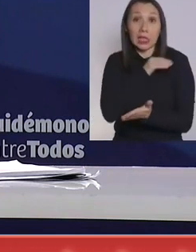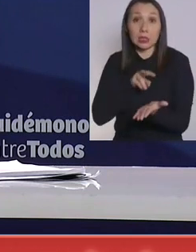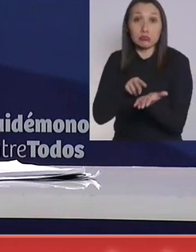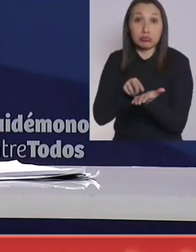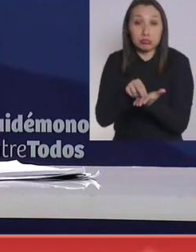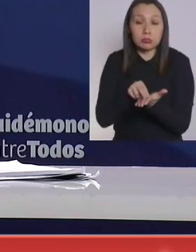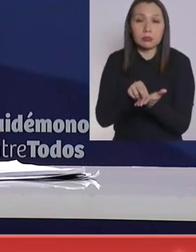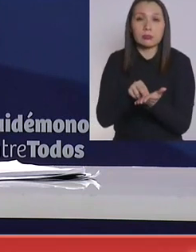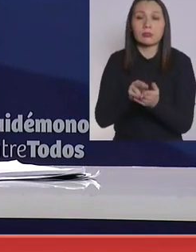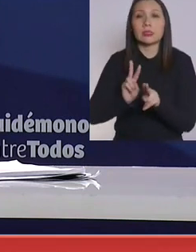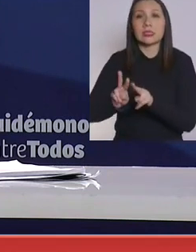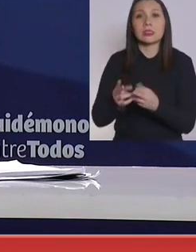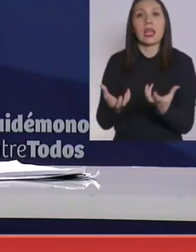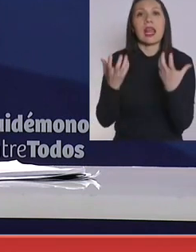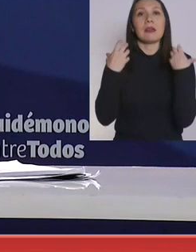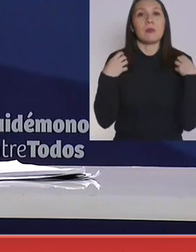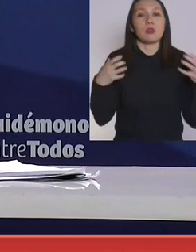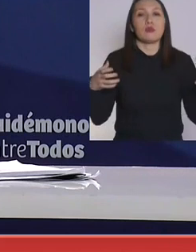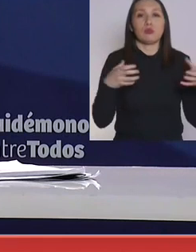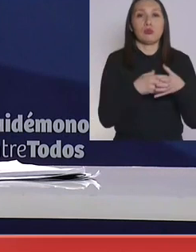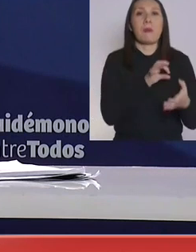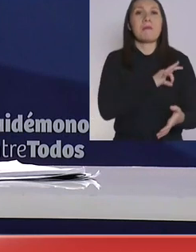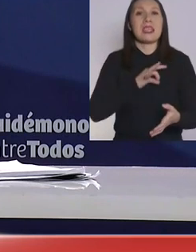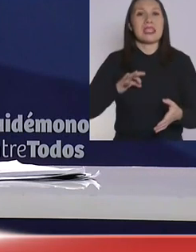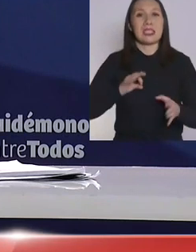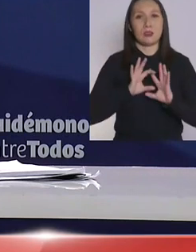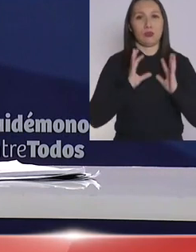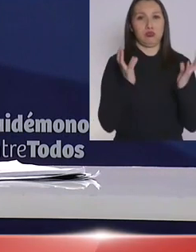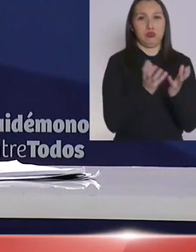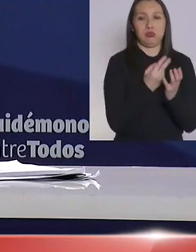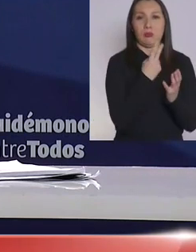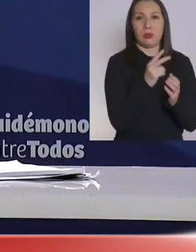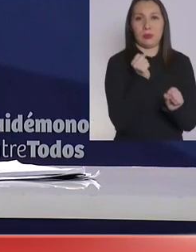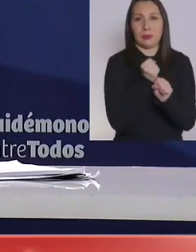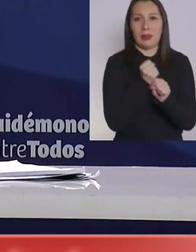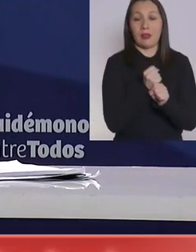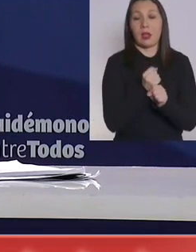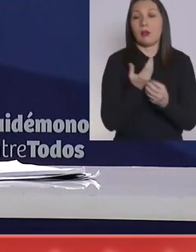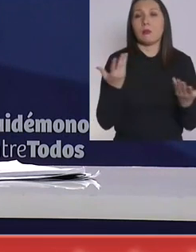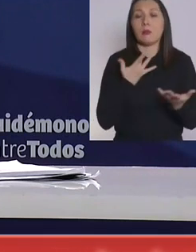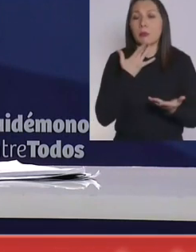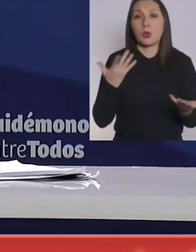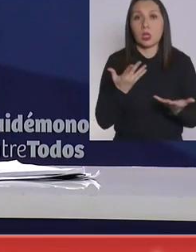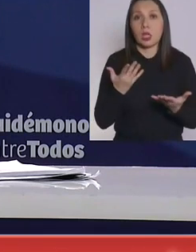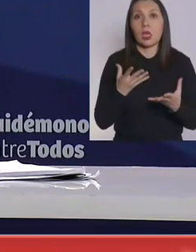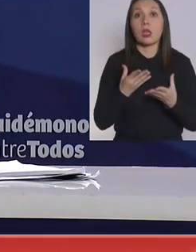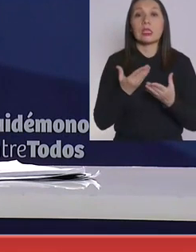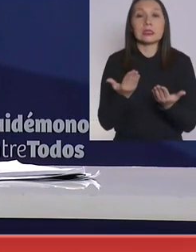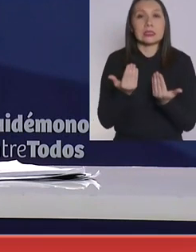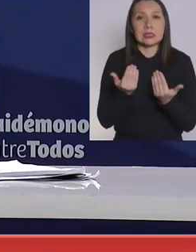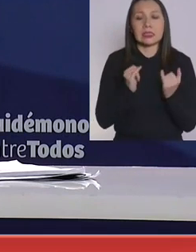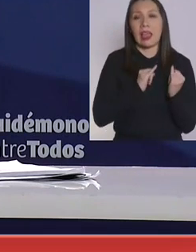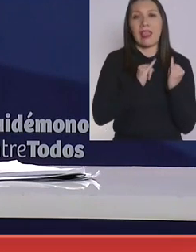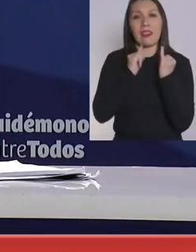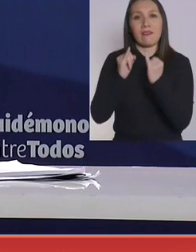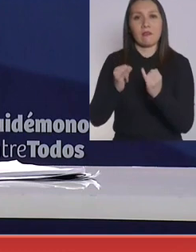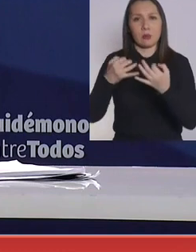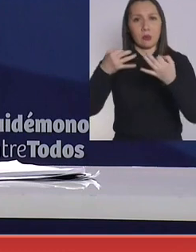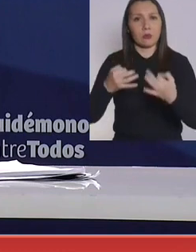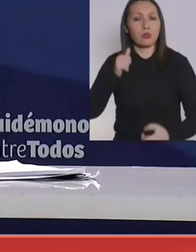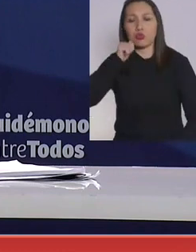lo hizo el Gabinete del Ministro. ¿Por qué? Porque justamente se exigía una información